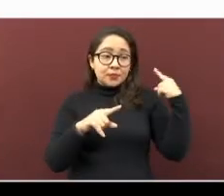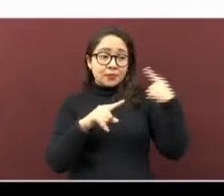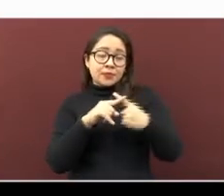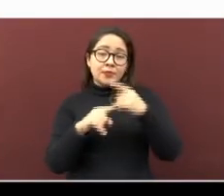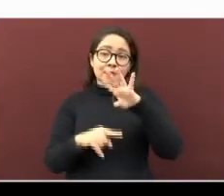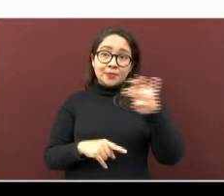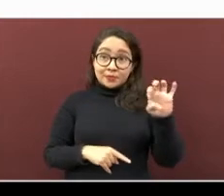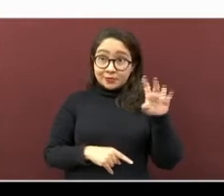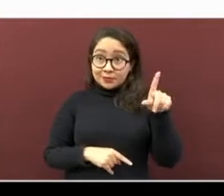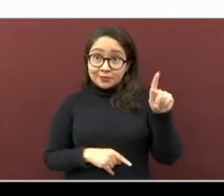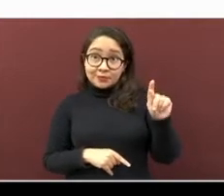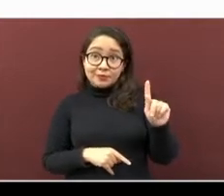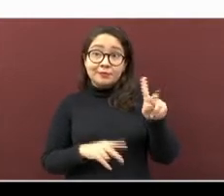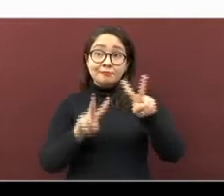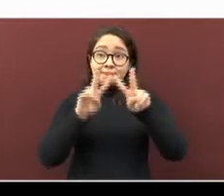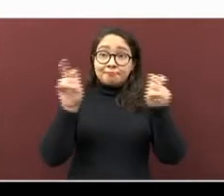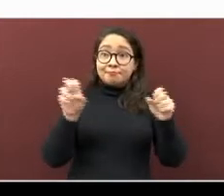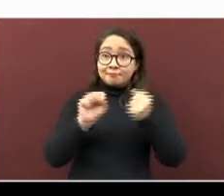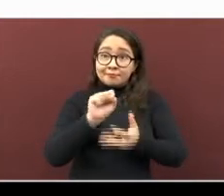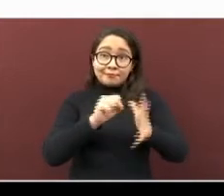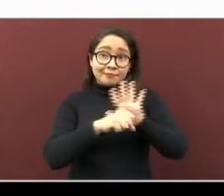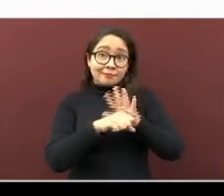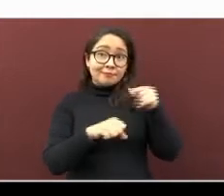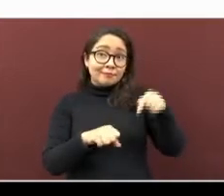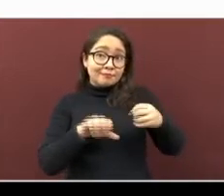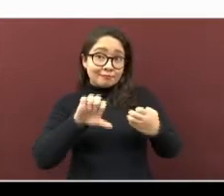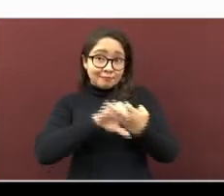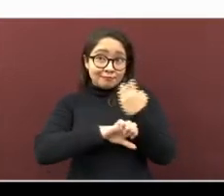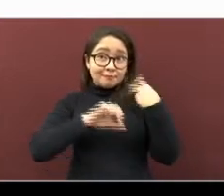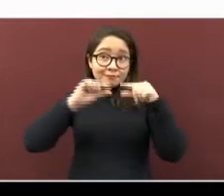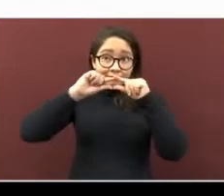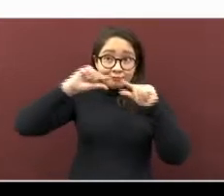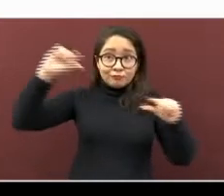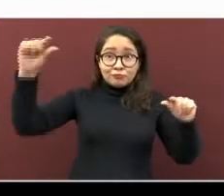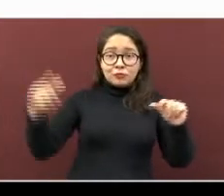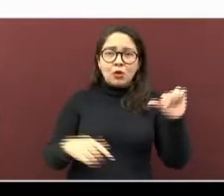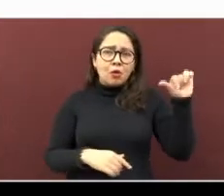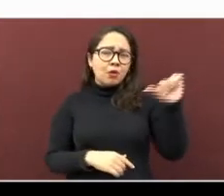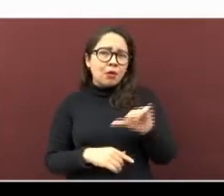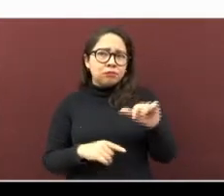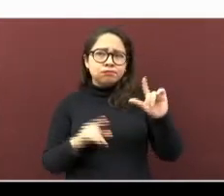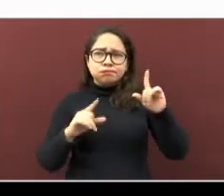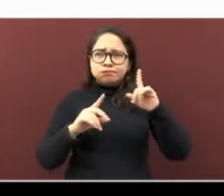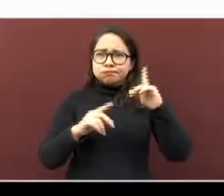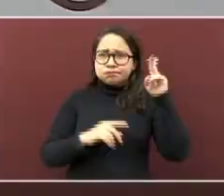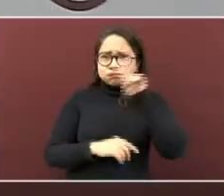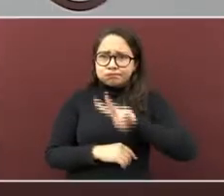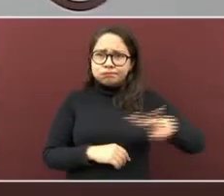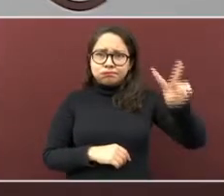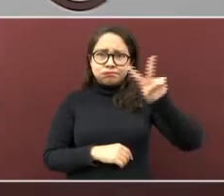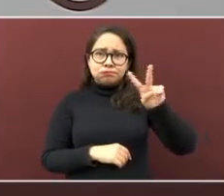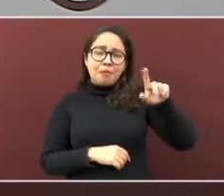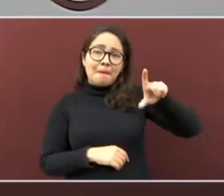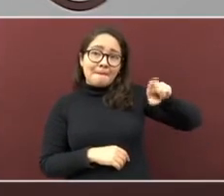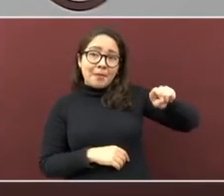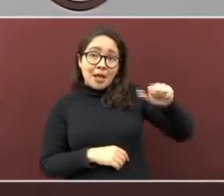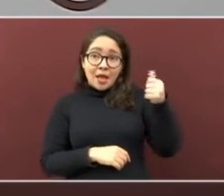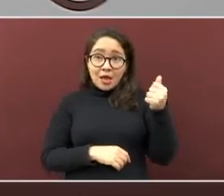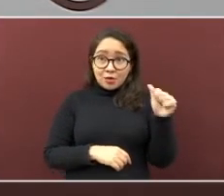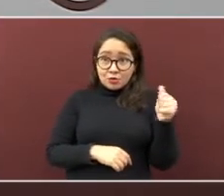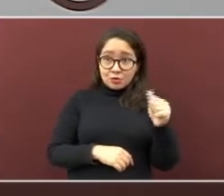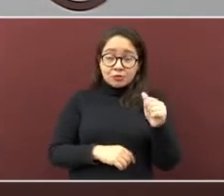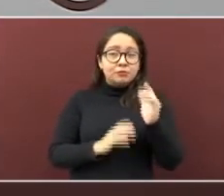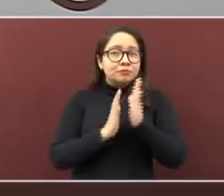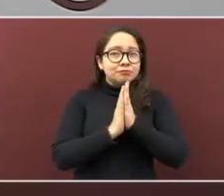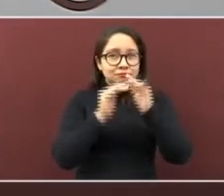de la actualización de coronavirus en el estado al día de hoy, viernes 20 de agosto. Pongan mucha